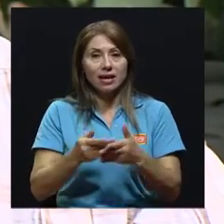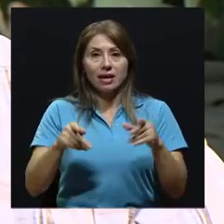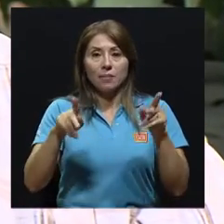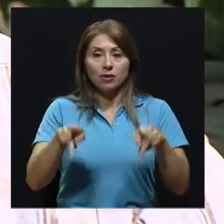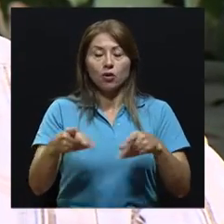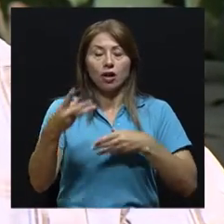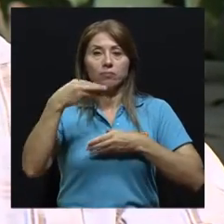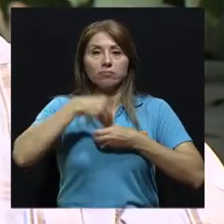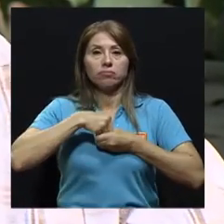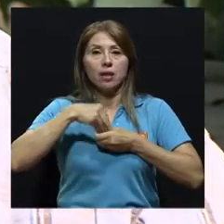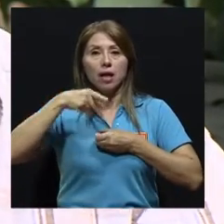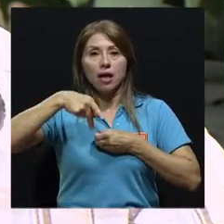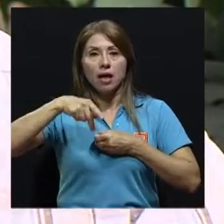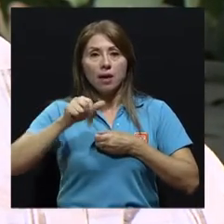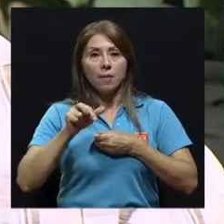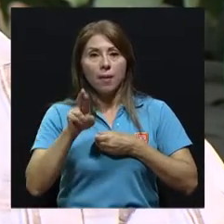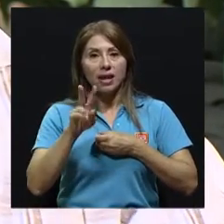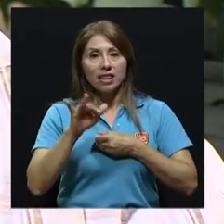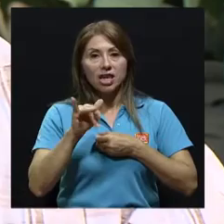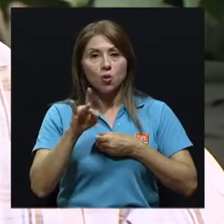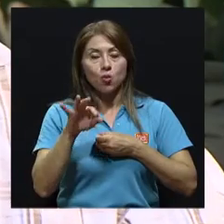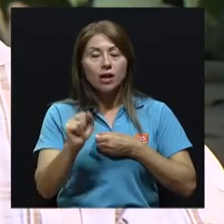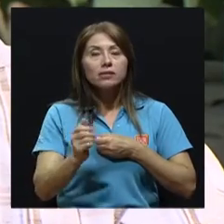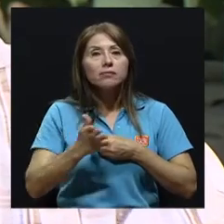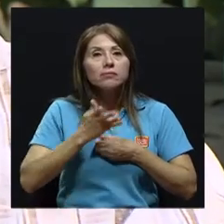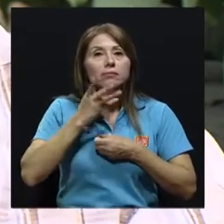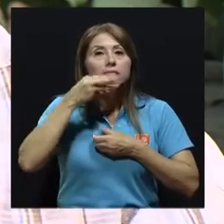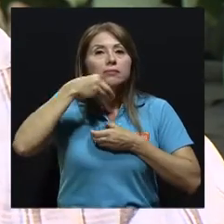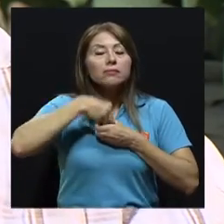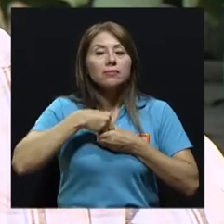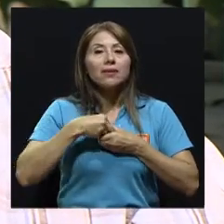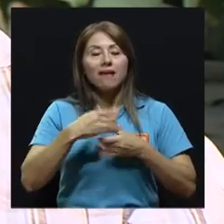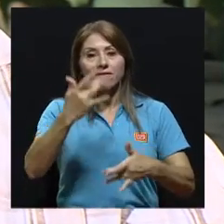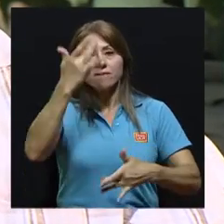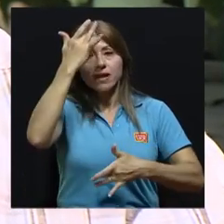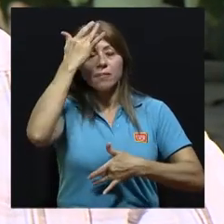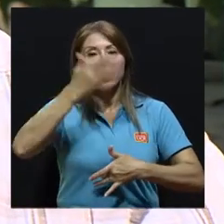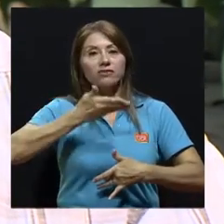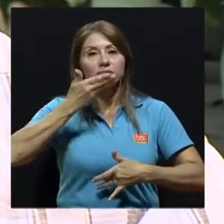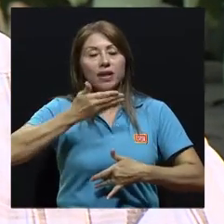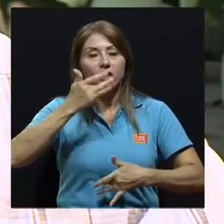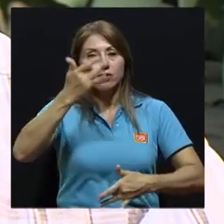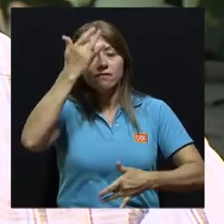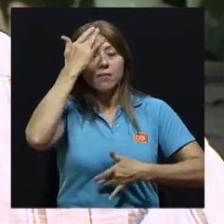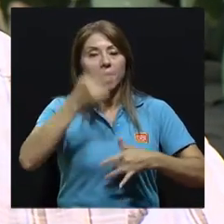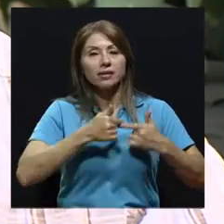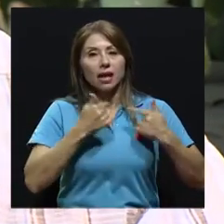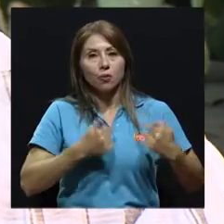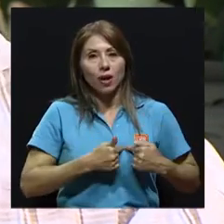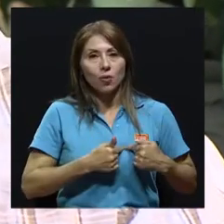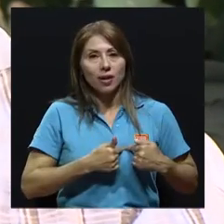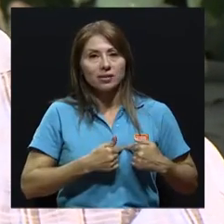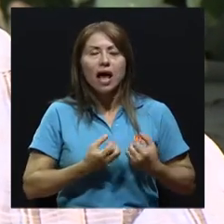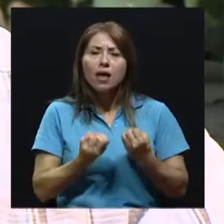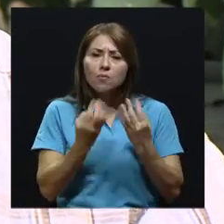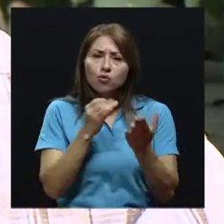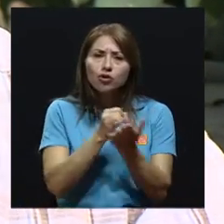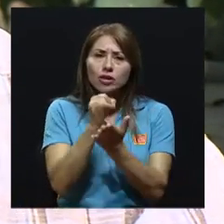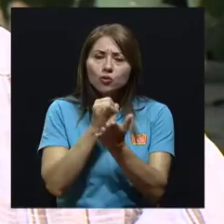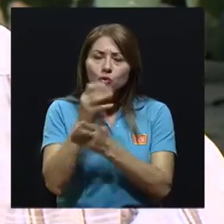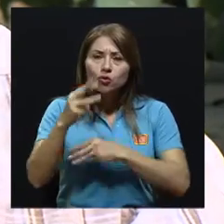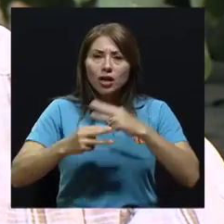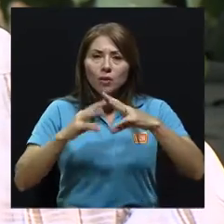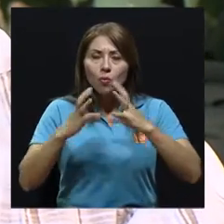partículas y, bueno, enfermedades respiratorias y cardiovasculares. Hay muchos estudios alrededor del mundo. En Costa Rica, bueno,